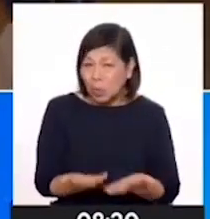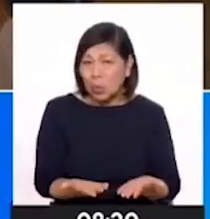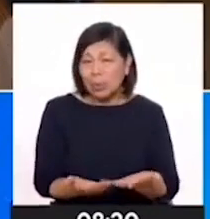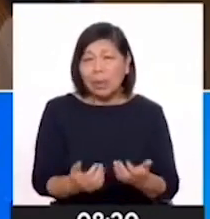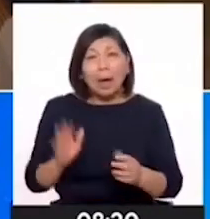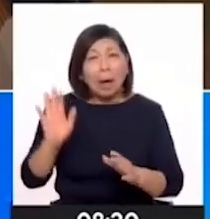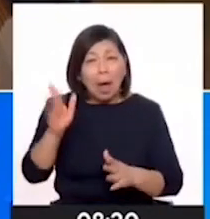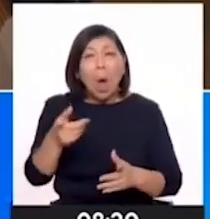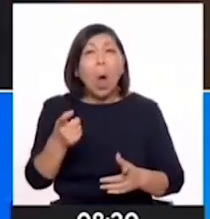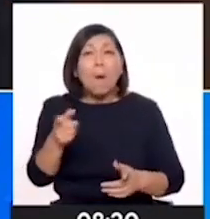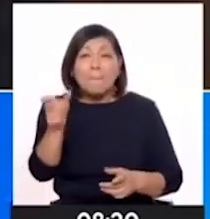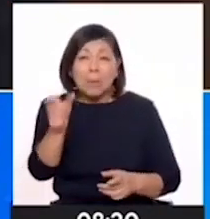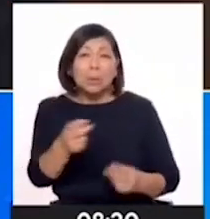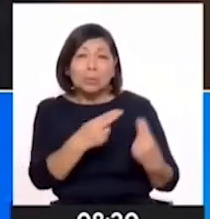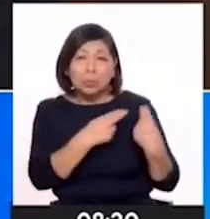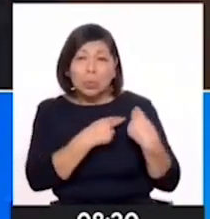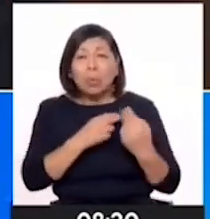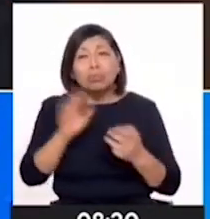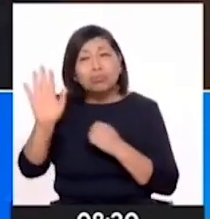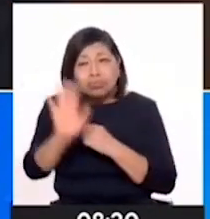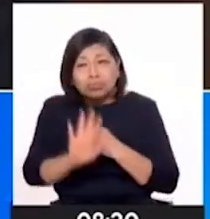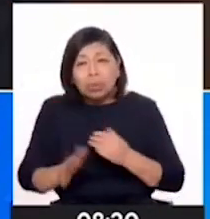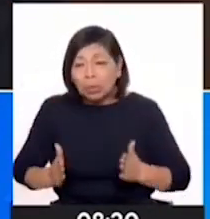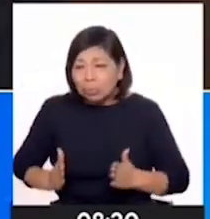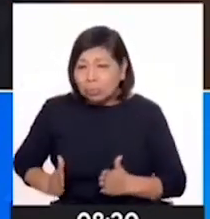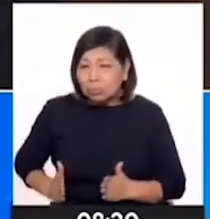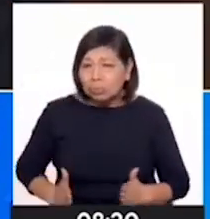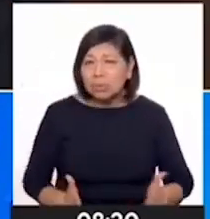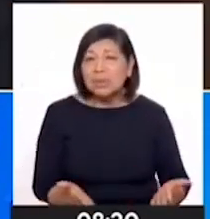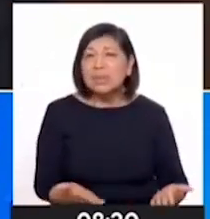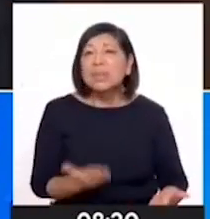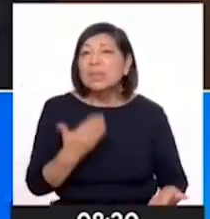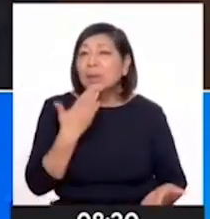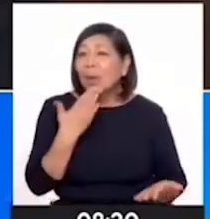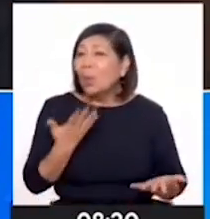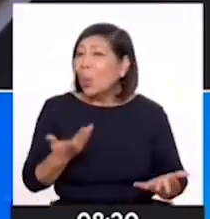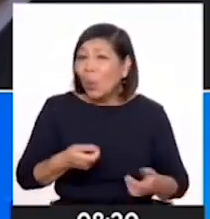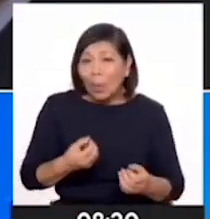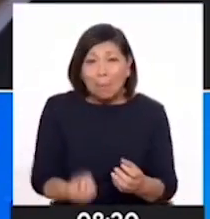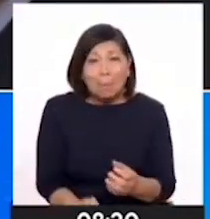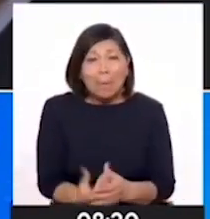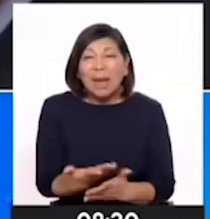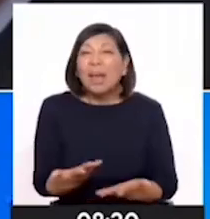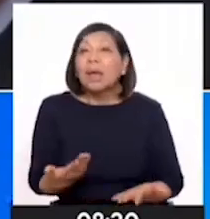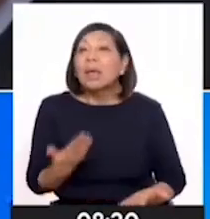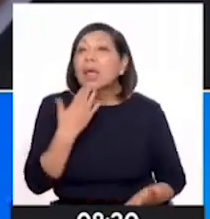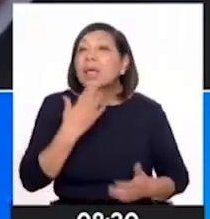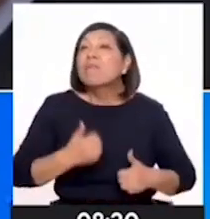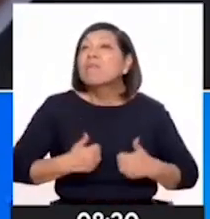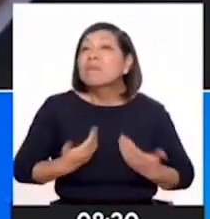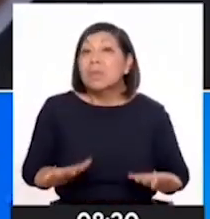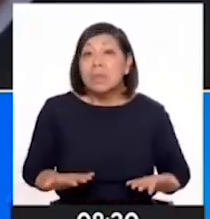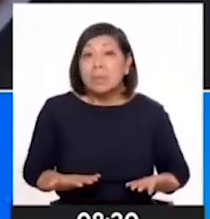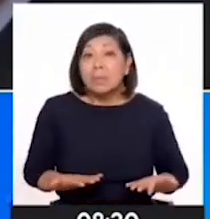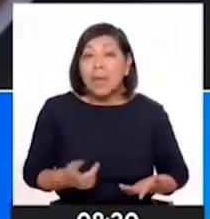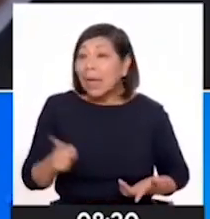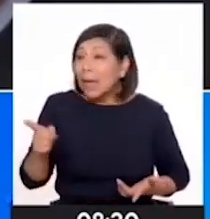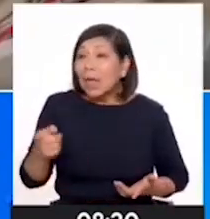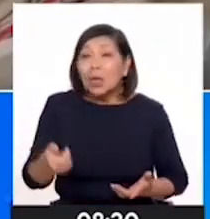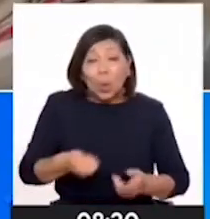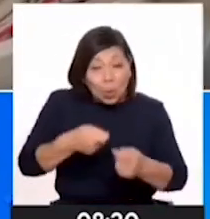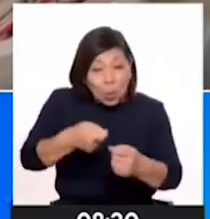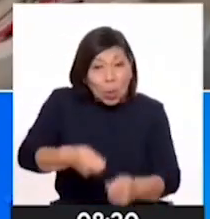mano de obra a rehabilitar sus canales de irrigación. no, no va a haber cosecha. ¿Y ellos de qué viven? La gente vive de lo que